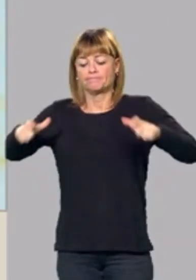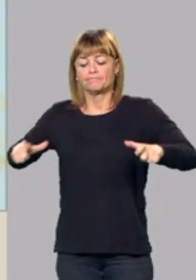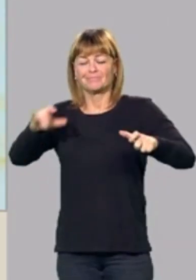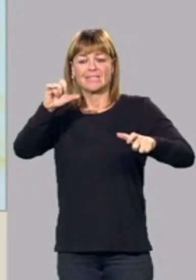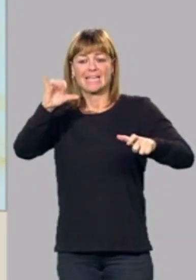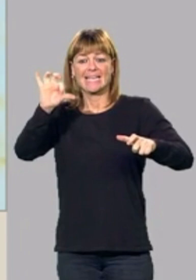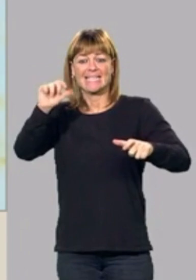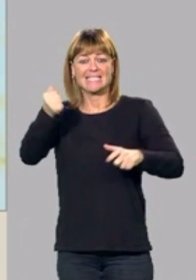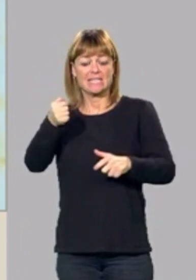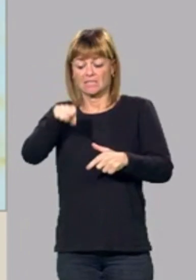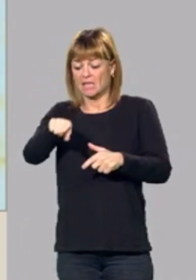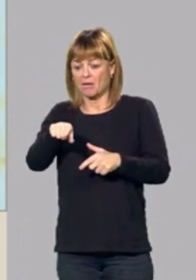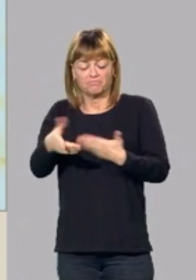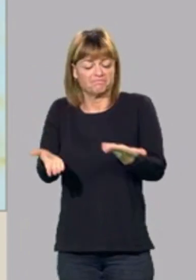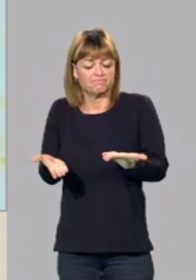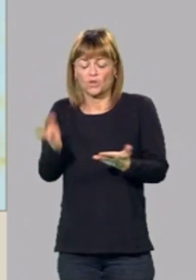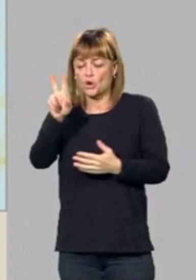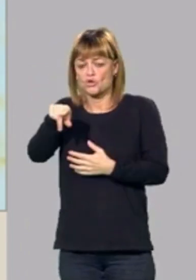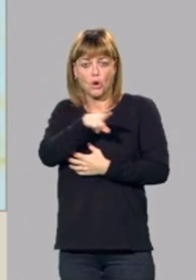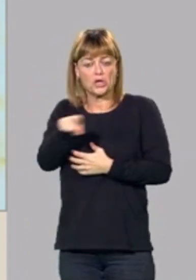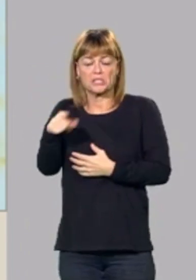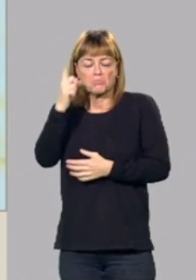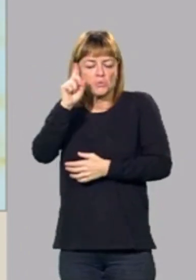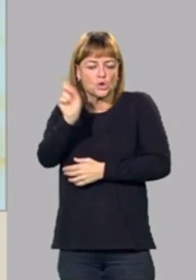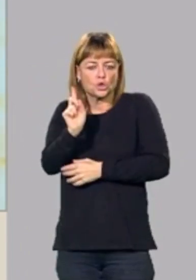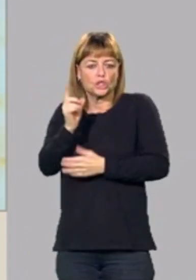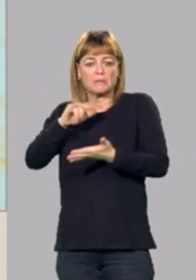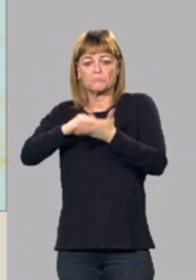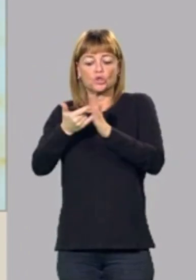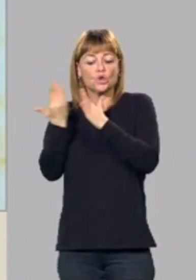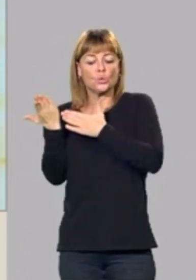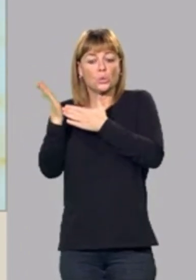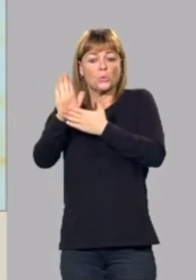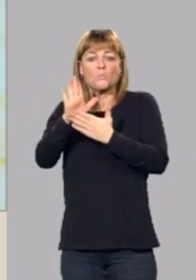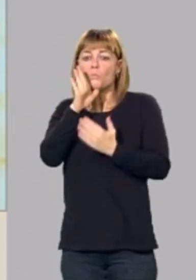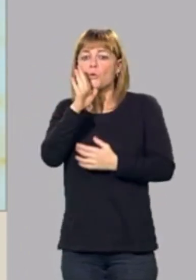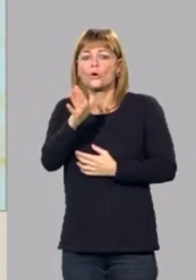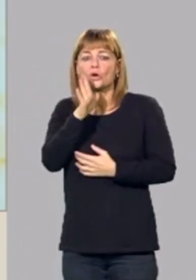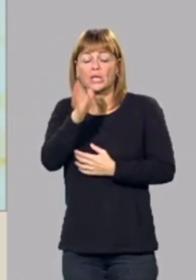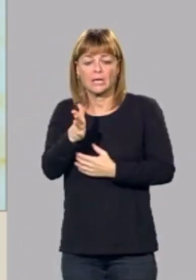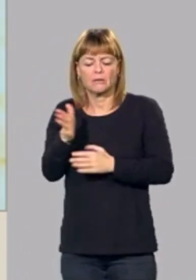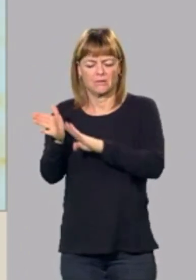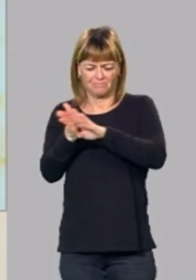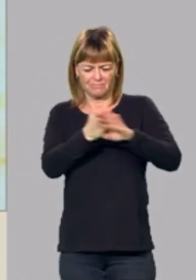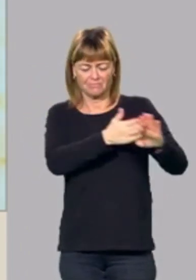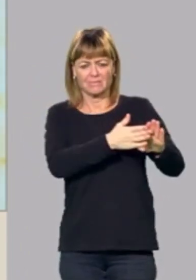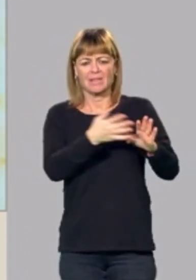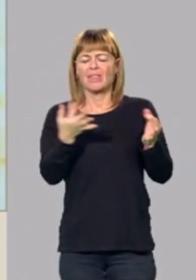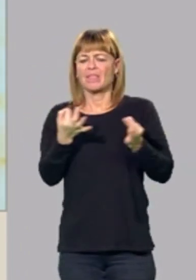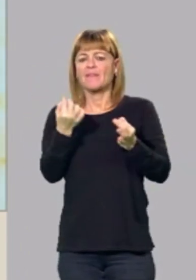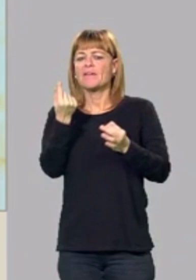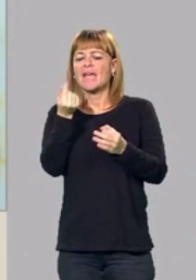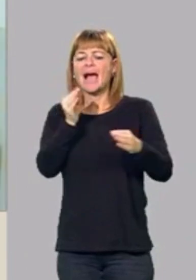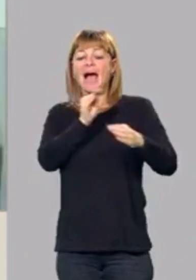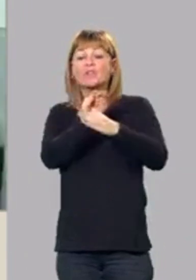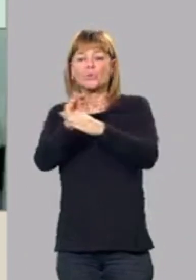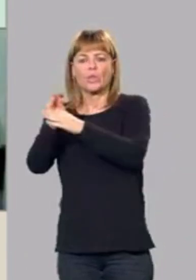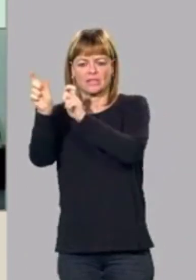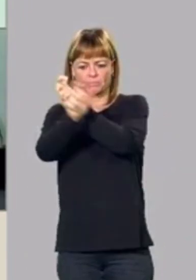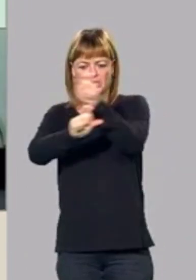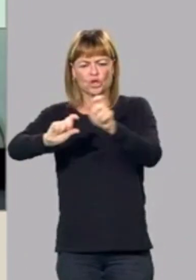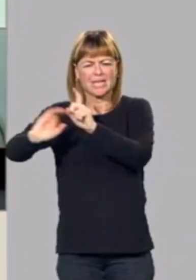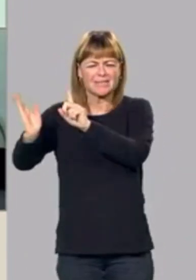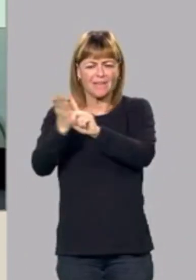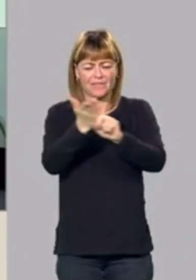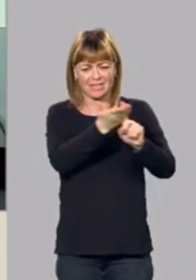qué lanzó esa solución, sino que está por que las ayudas lleguen a las personas afectadas, a los que